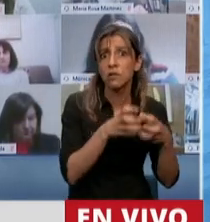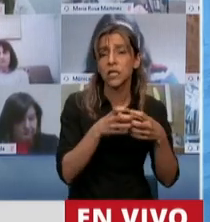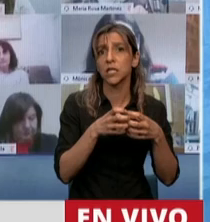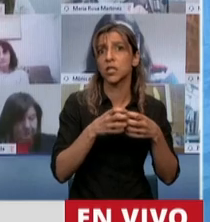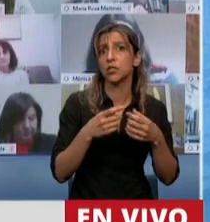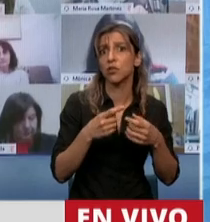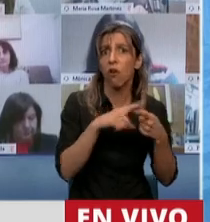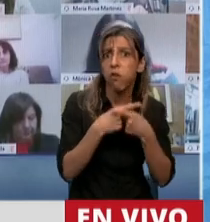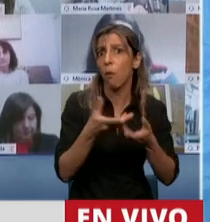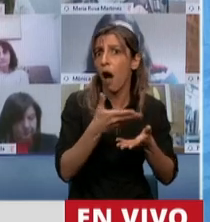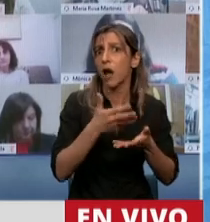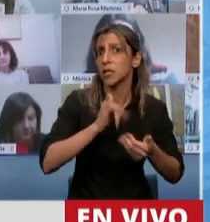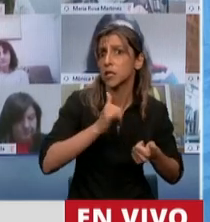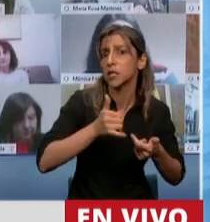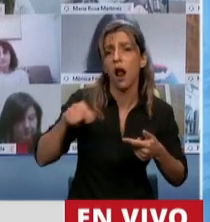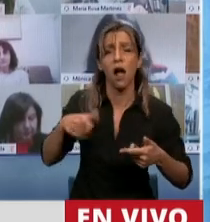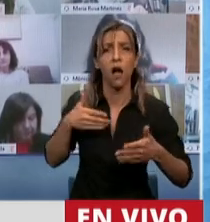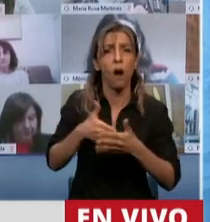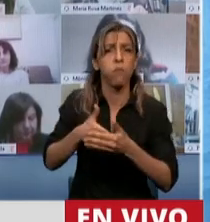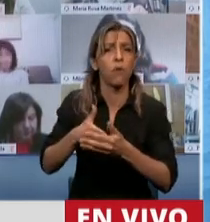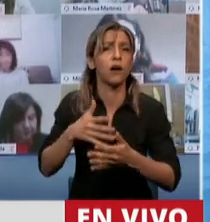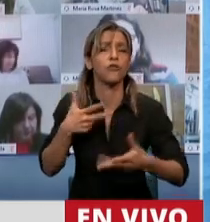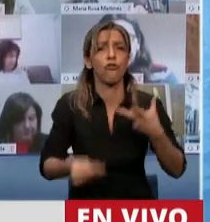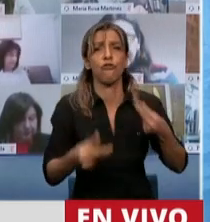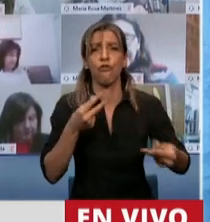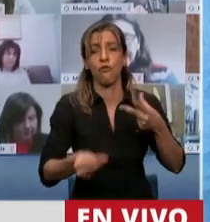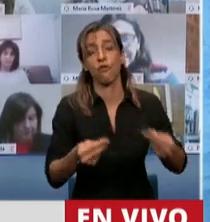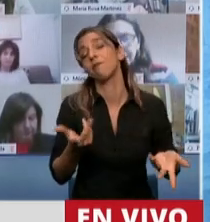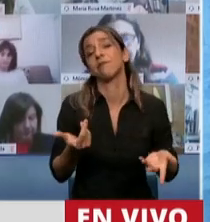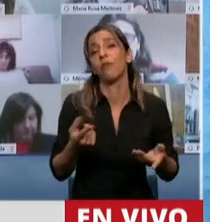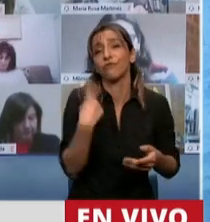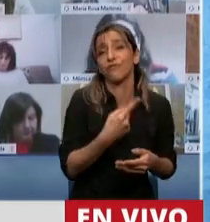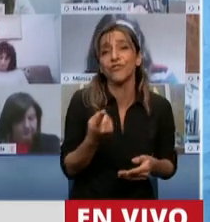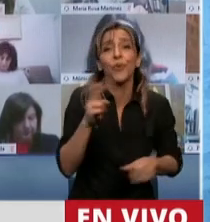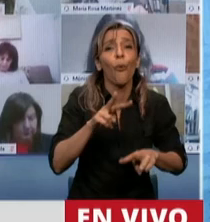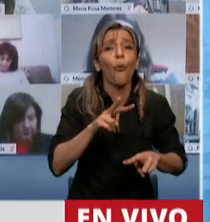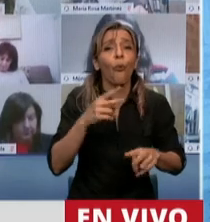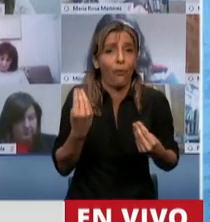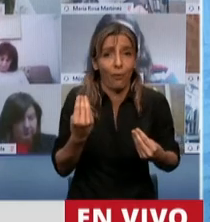tremenda crisis que estamos viviendo como consecuencia de la herencia recibida y de la pandemia,